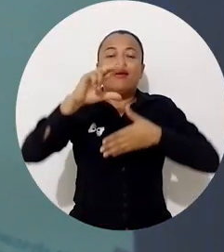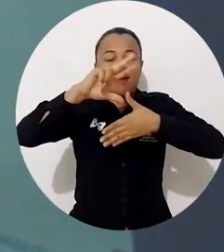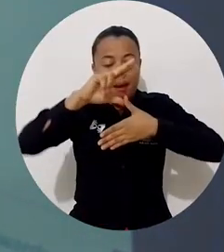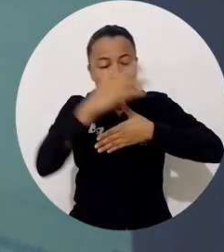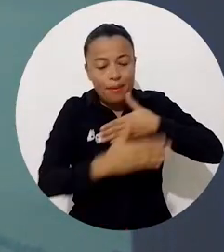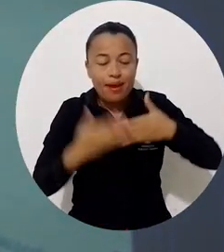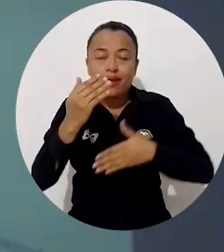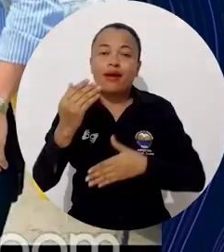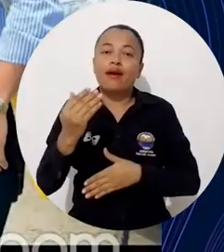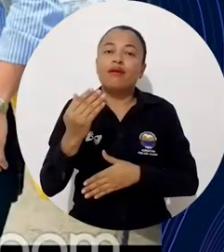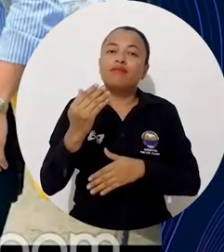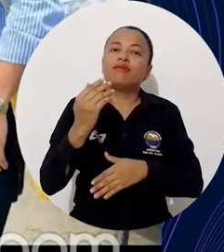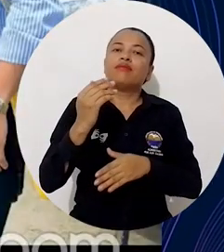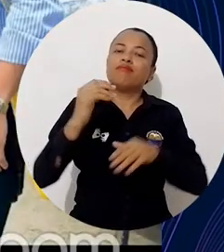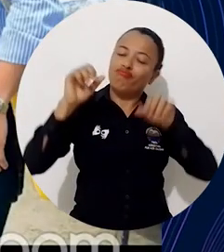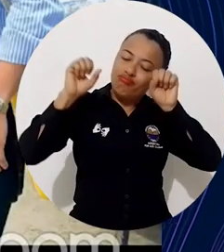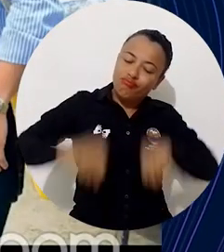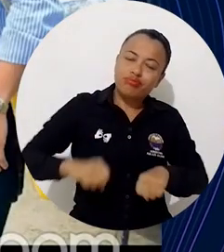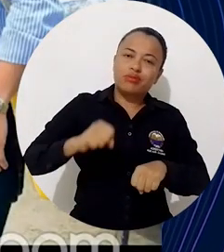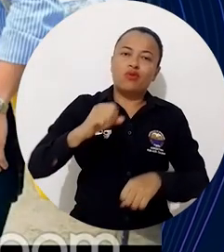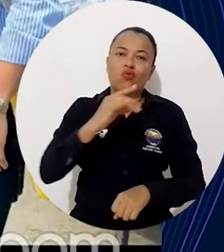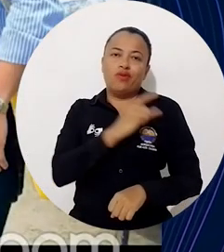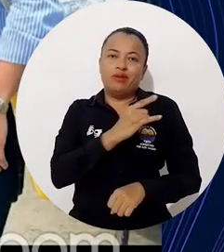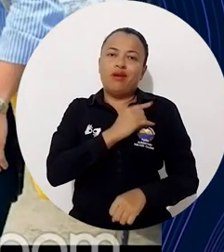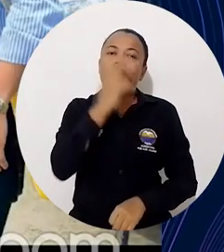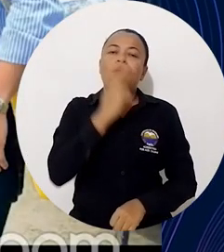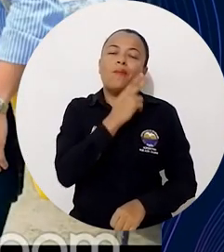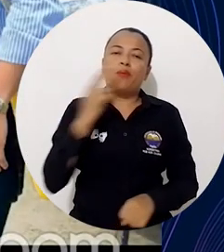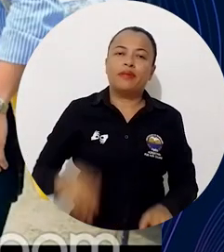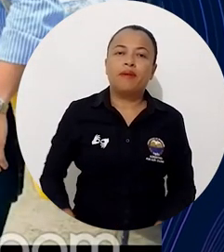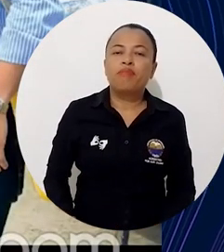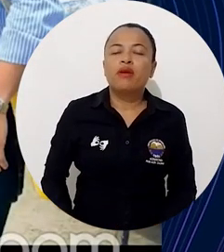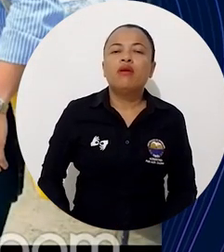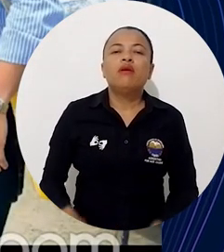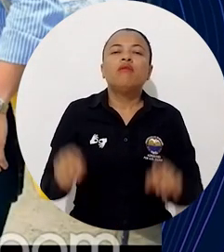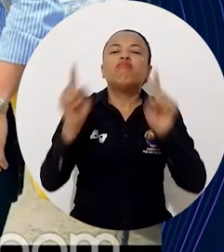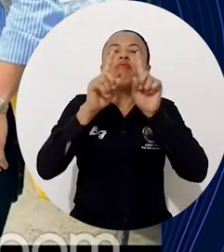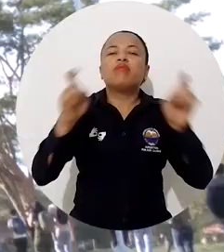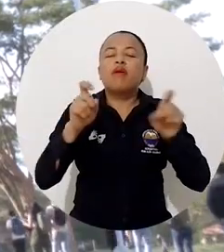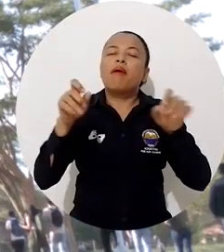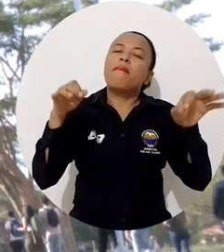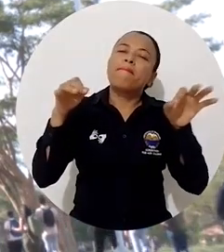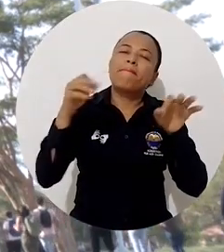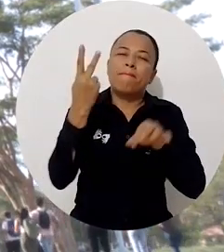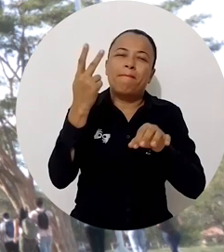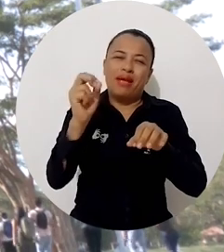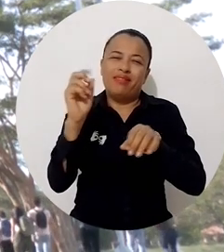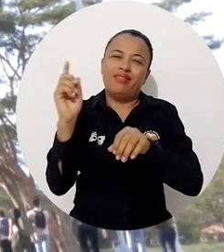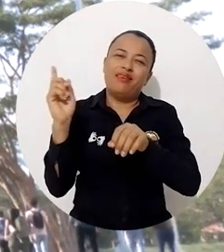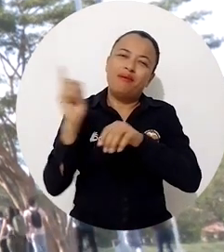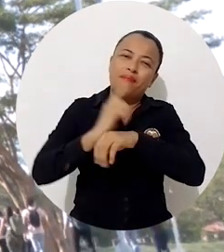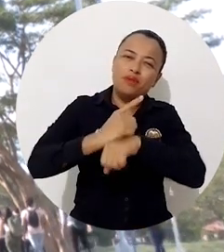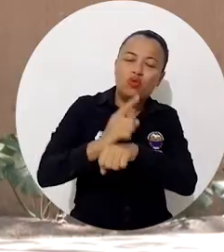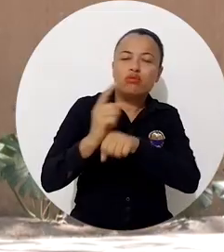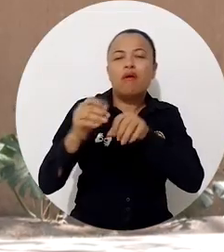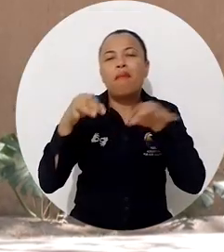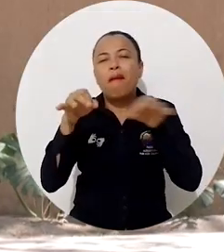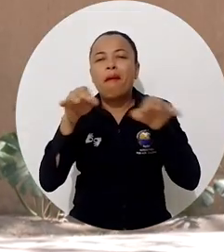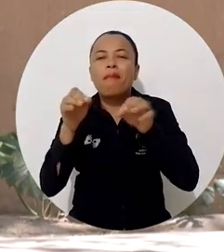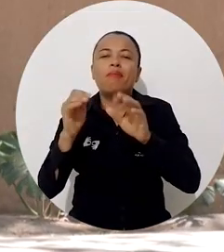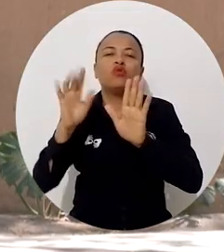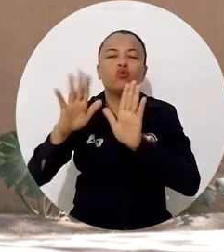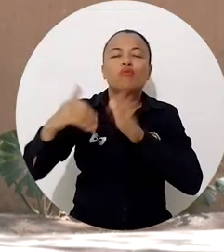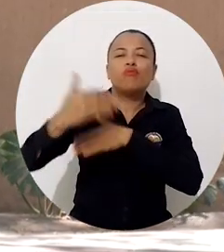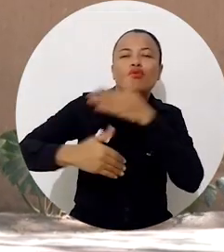universidad comprometida. Su participación fue un recorrido de más de 20 minutos por las rutas que a lo largo de su periodo rectoral han